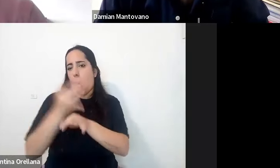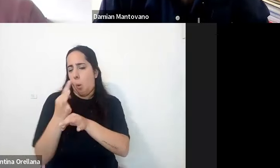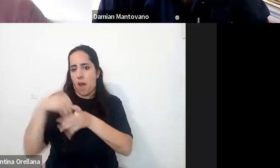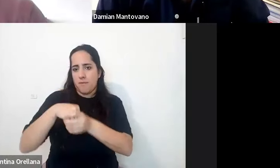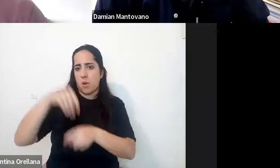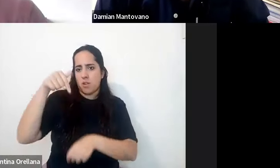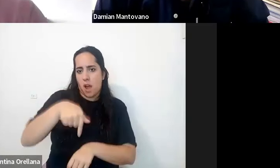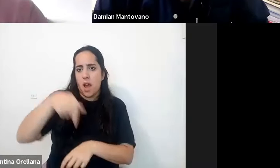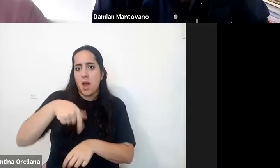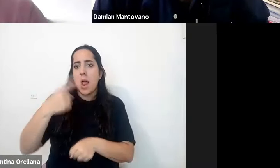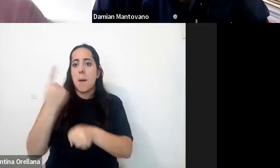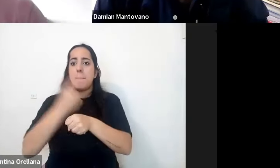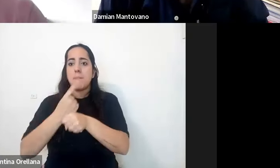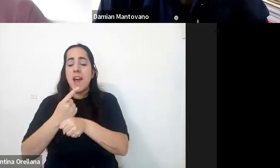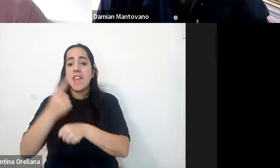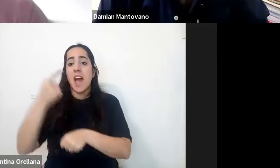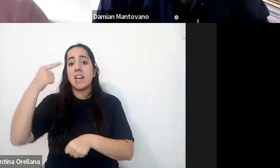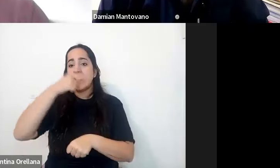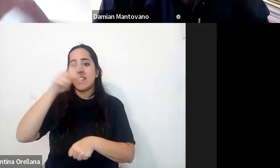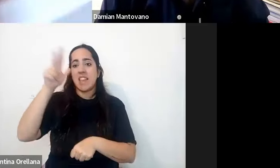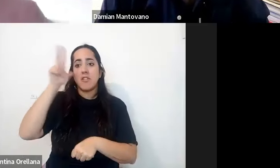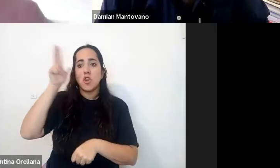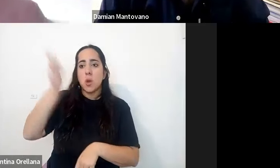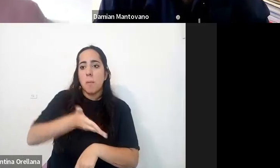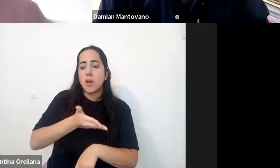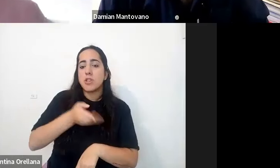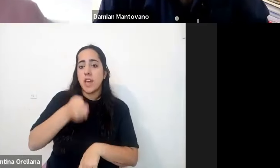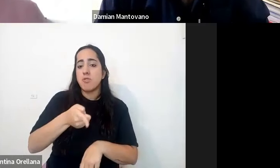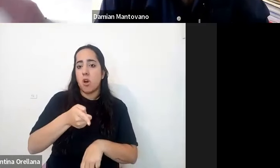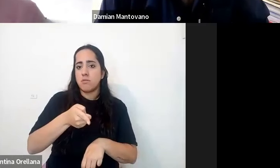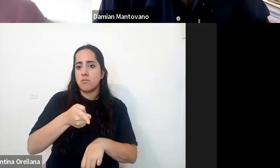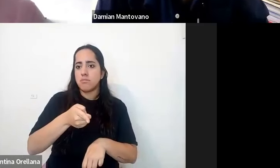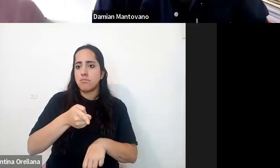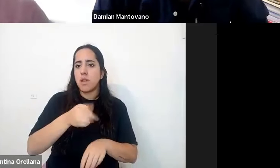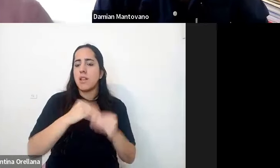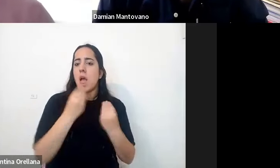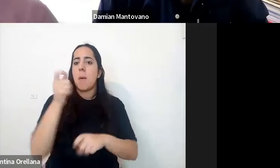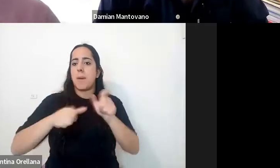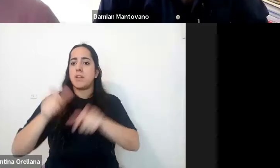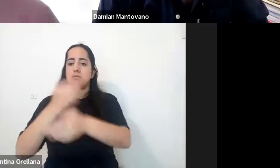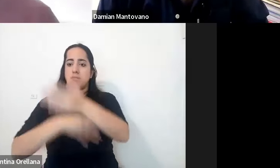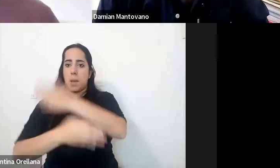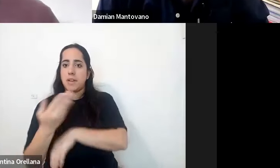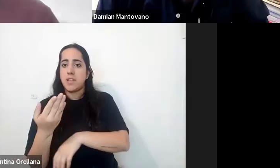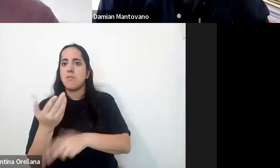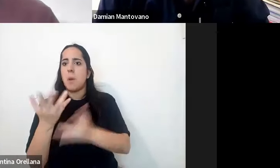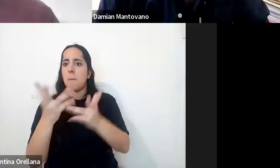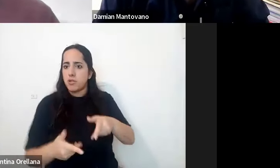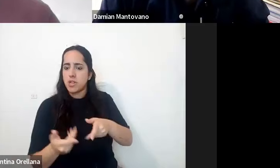escuela primaria el 78% de los estudiantes con discapacidad están en proyectos de inclusión en la de nivel